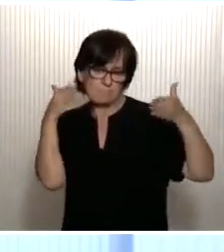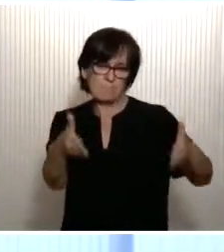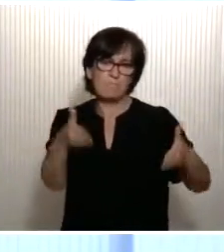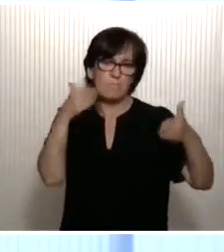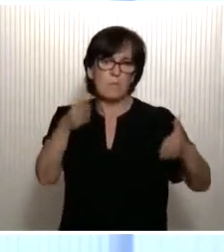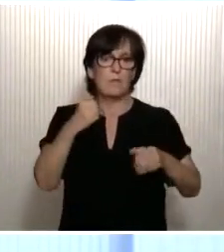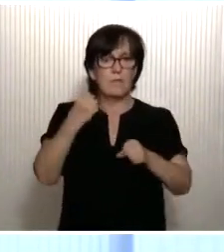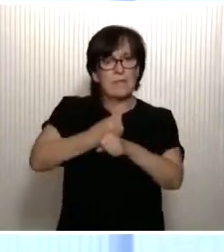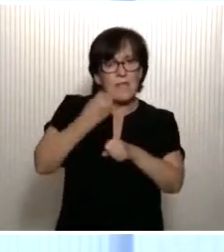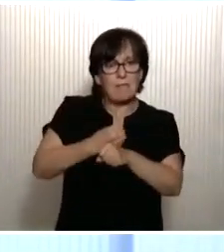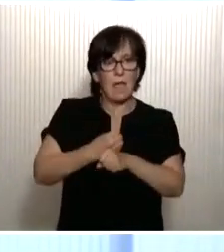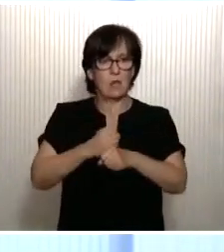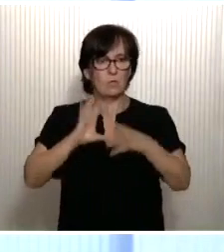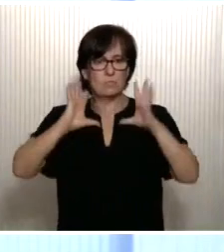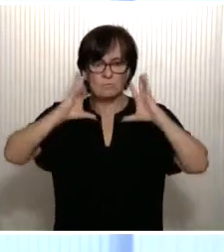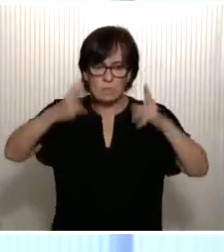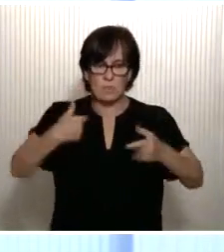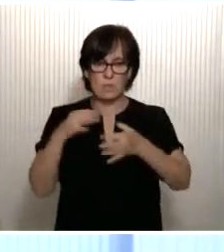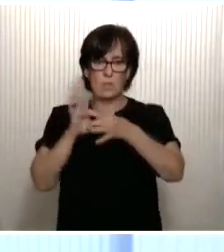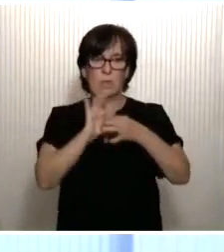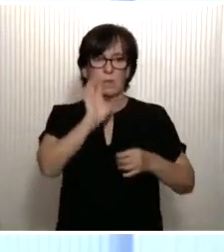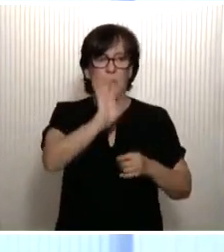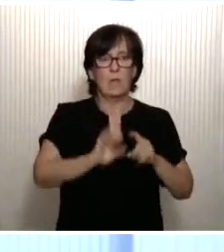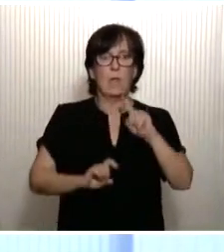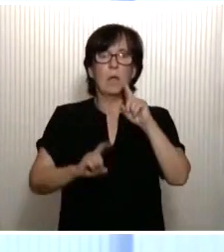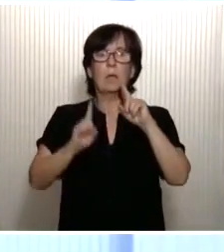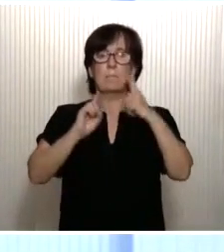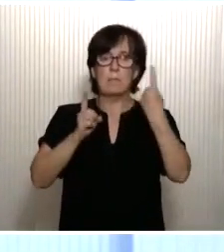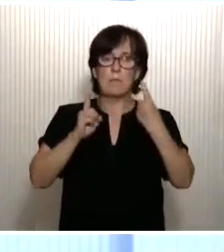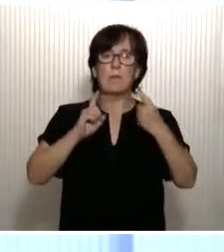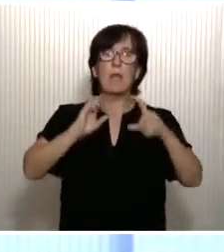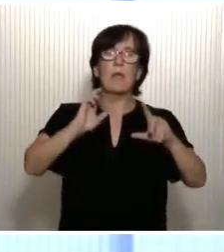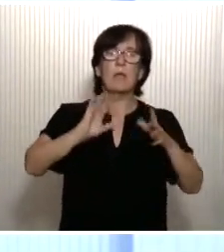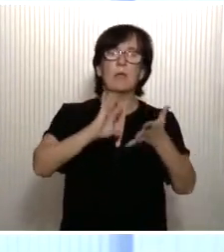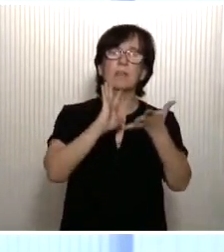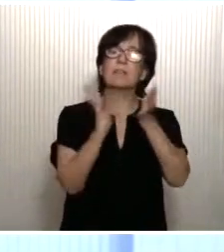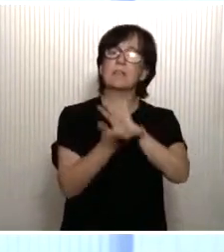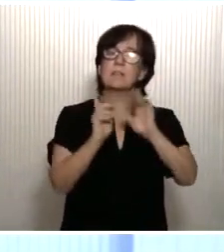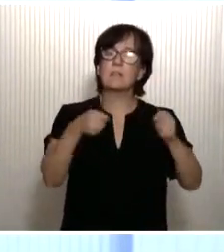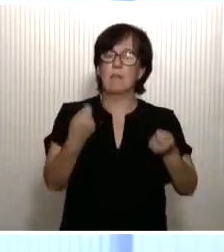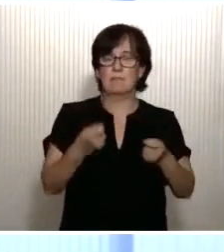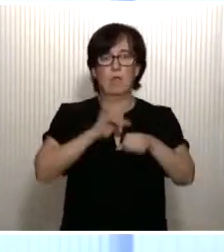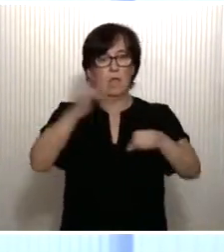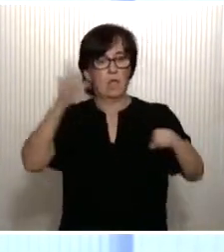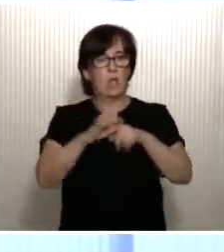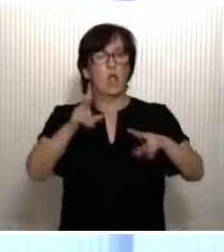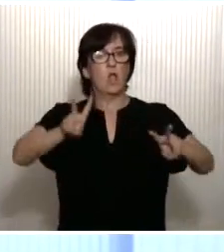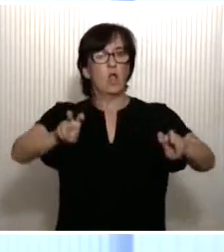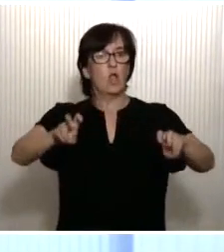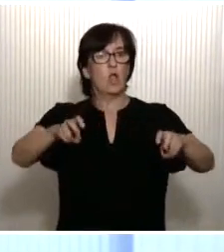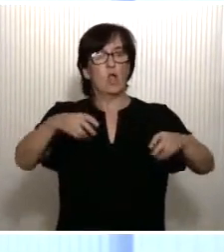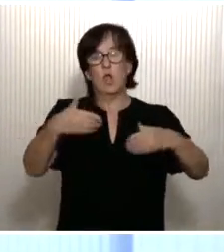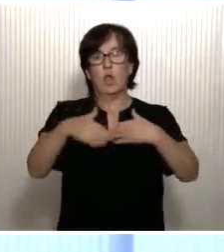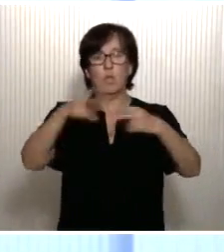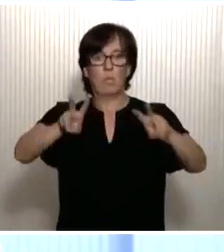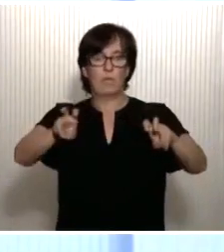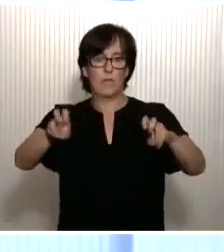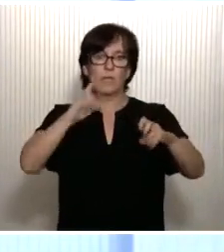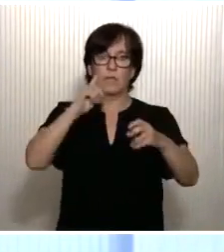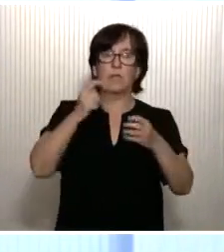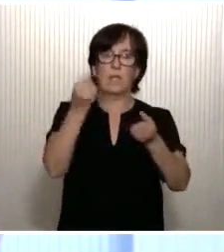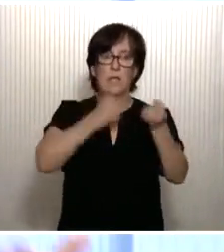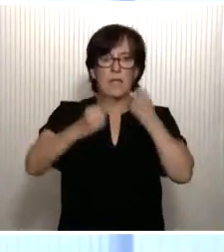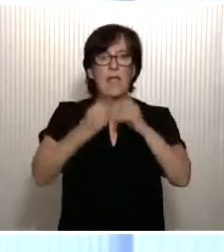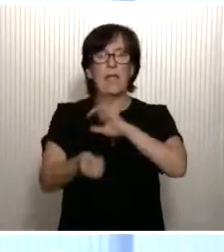coraje como país. En primer lugar, una transformación digital que modernice nuestra economía, que eleve el crecimiento potencial, que cree